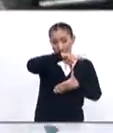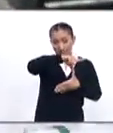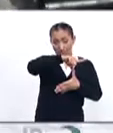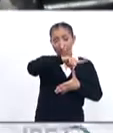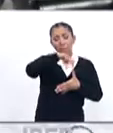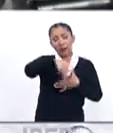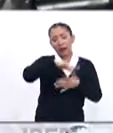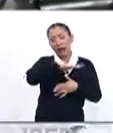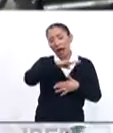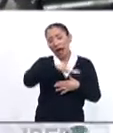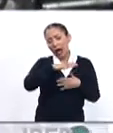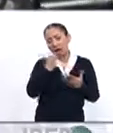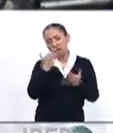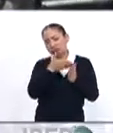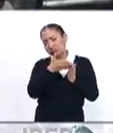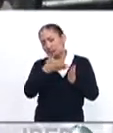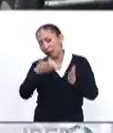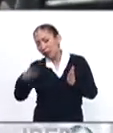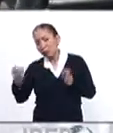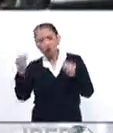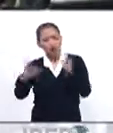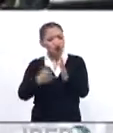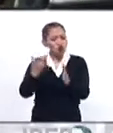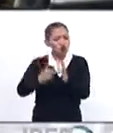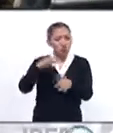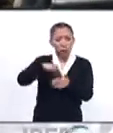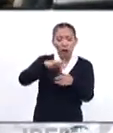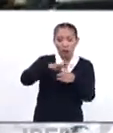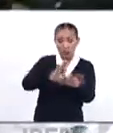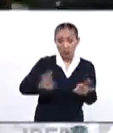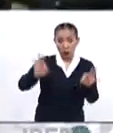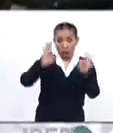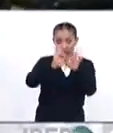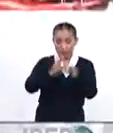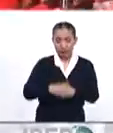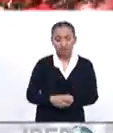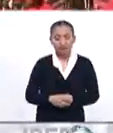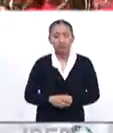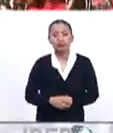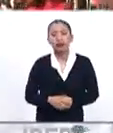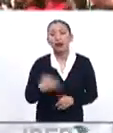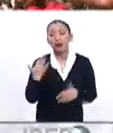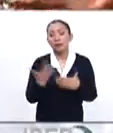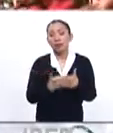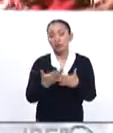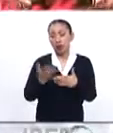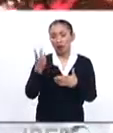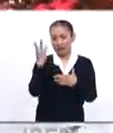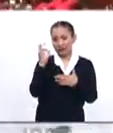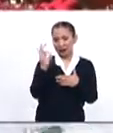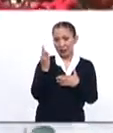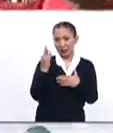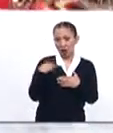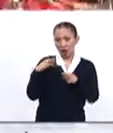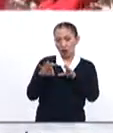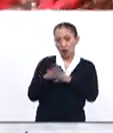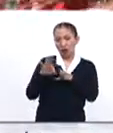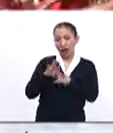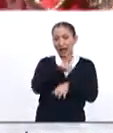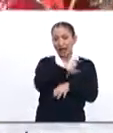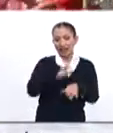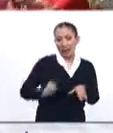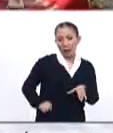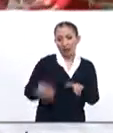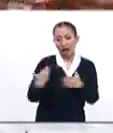vamos a tener un ciclo lleno de elecciones y de elecciones importantes. Tuvimos el pasado 3 de febrero elecciones en El